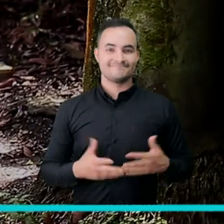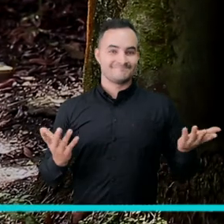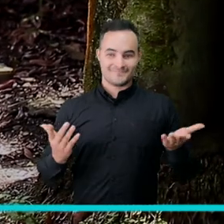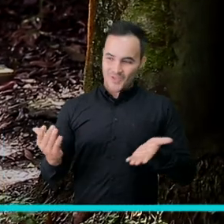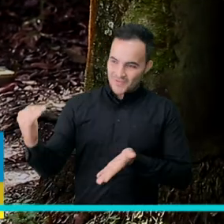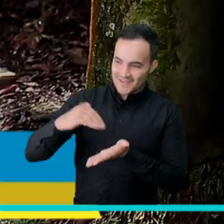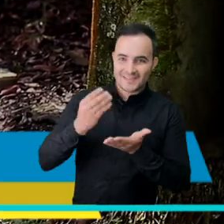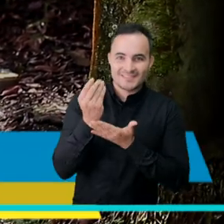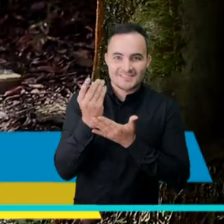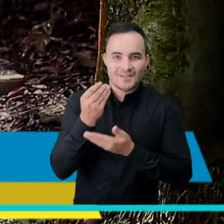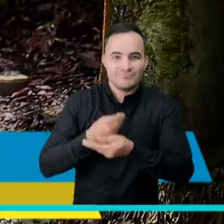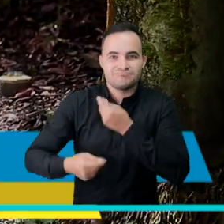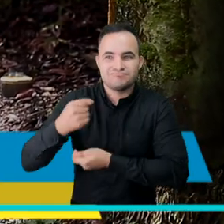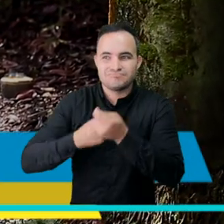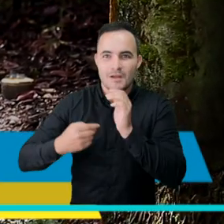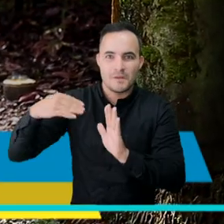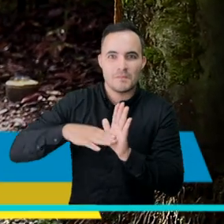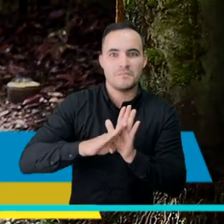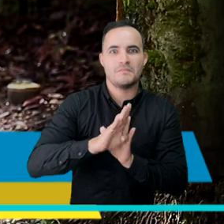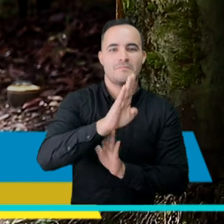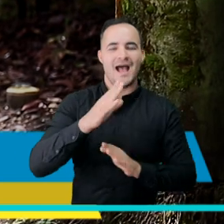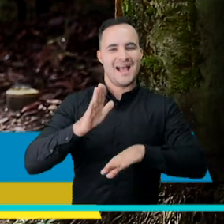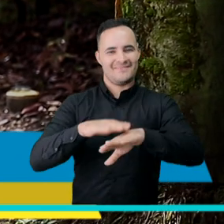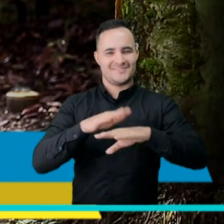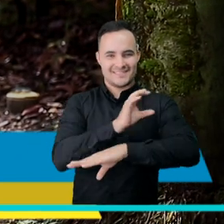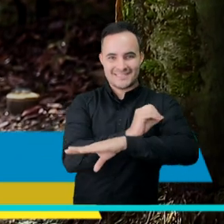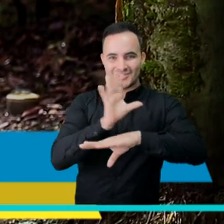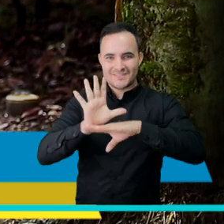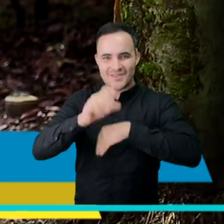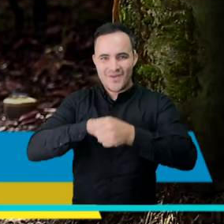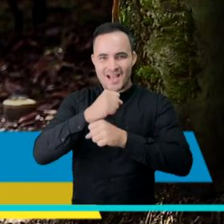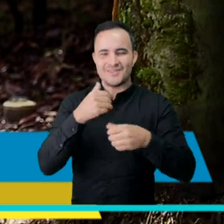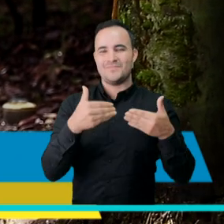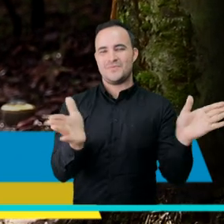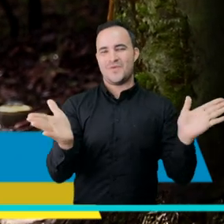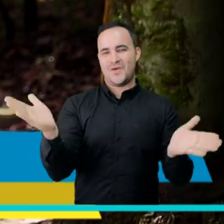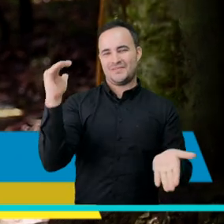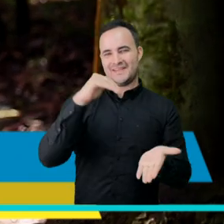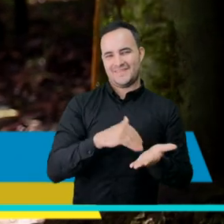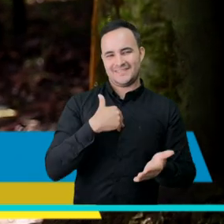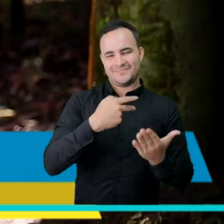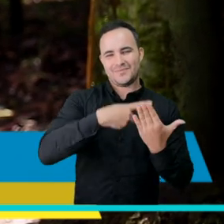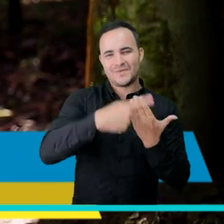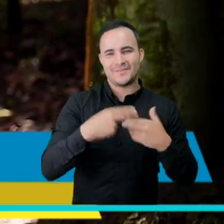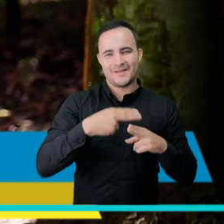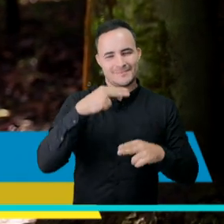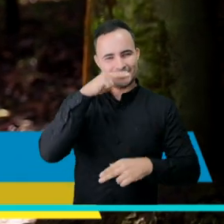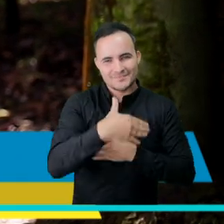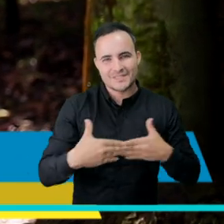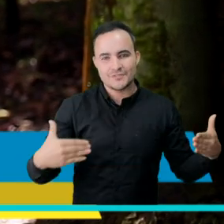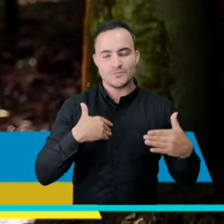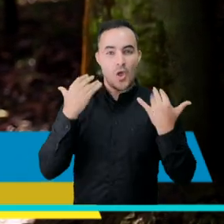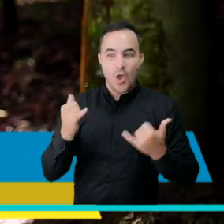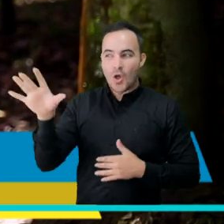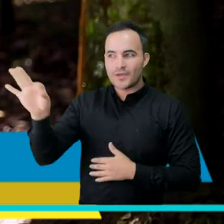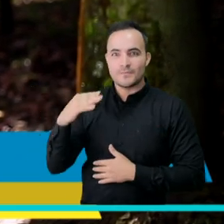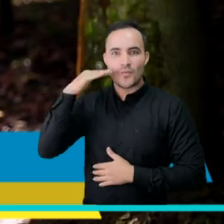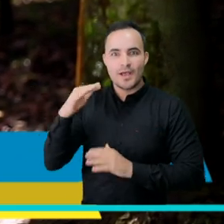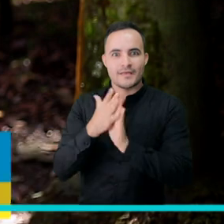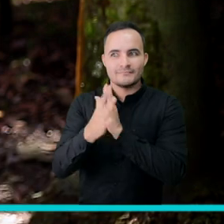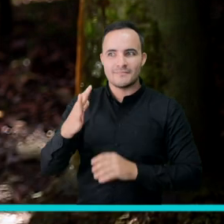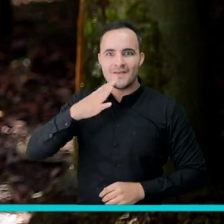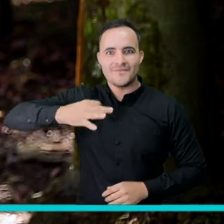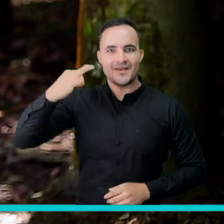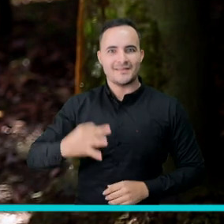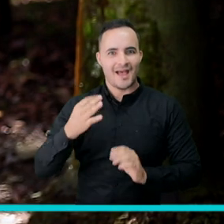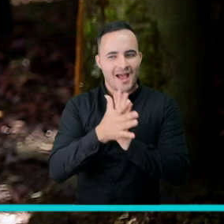Con la reactivación total de Medellín, buen comienzo, abrió de nuevo las salas cuna. Hoy en Medellín Conecta TV te contaremos la historia de una